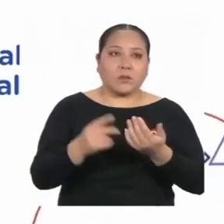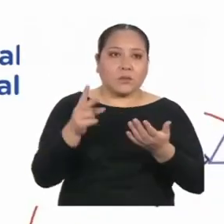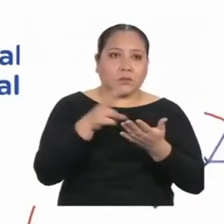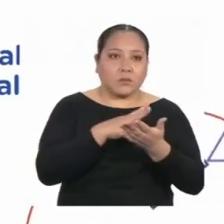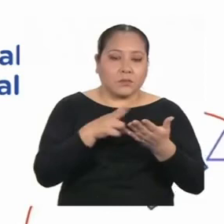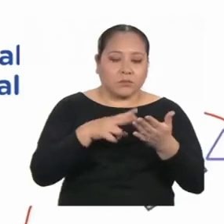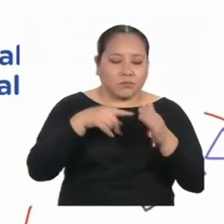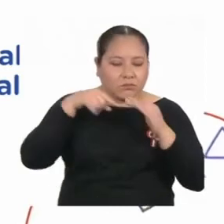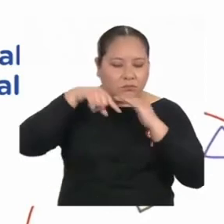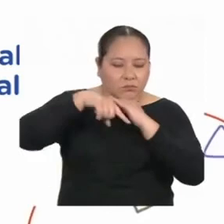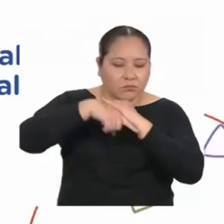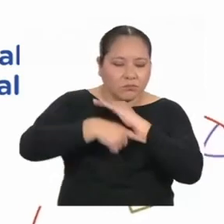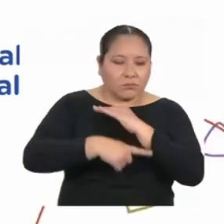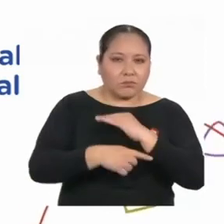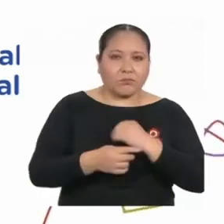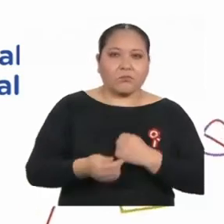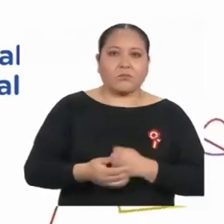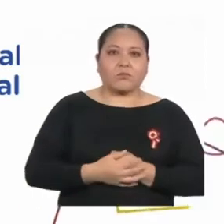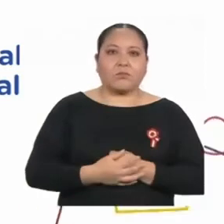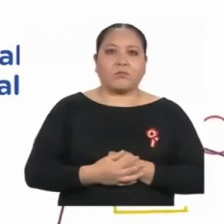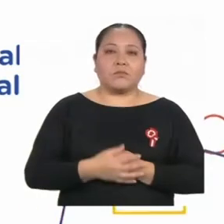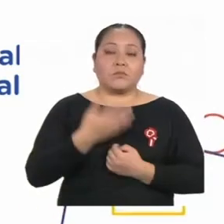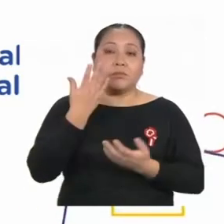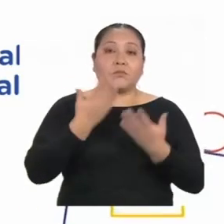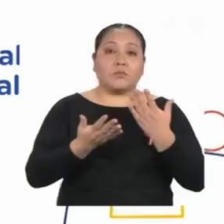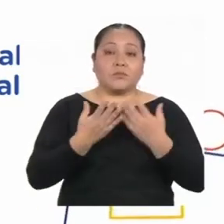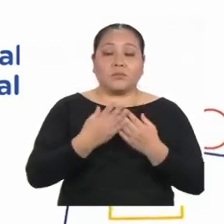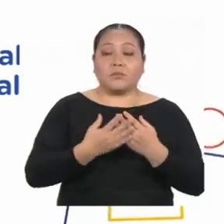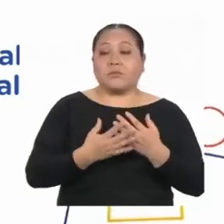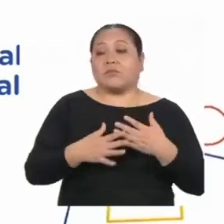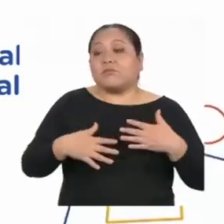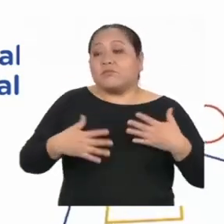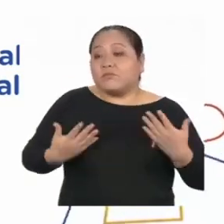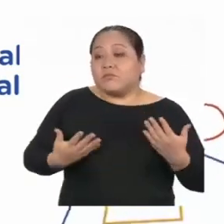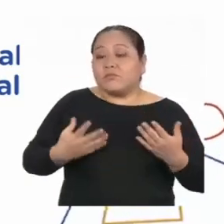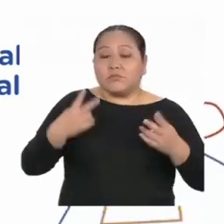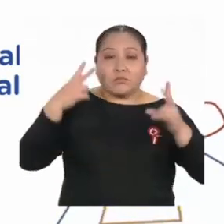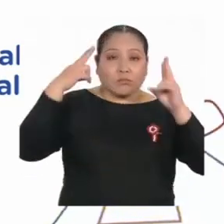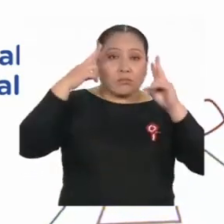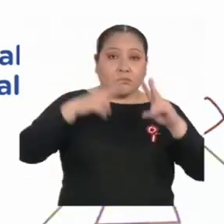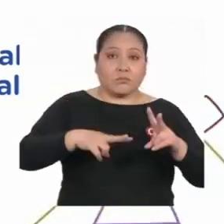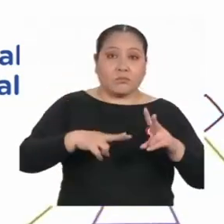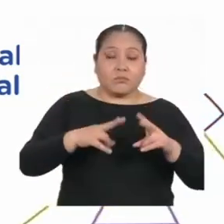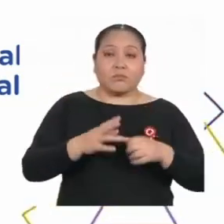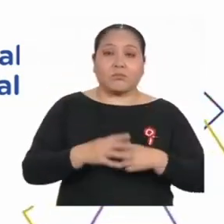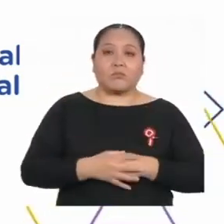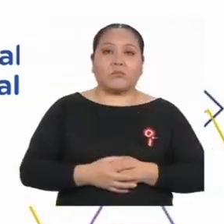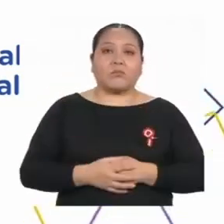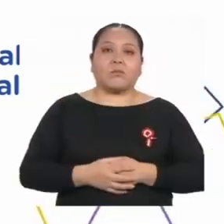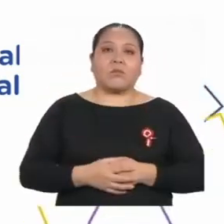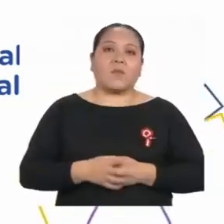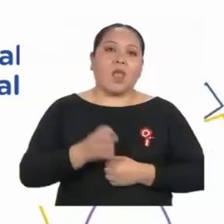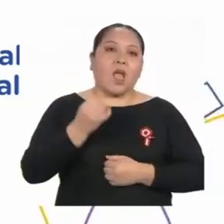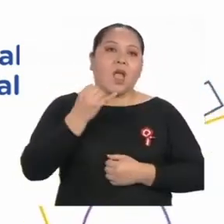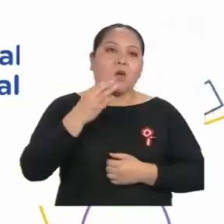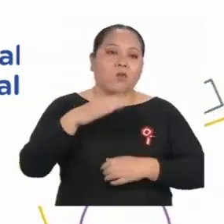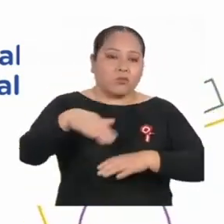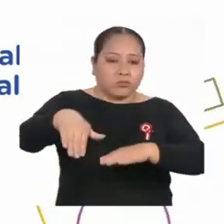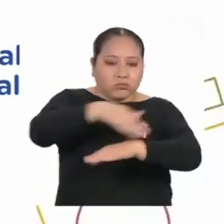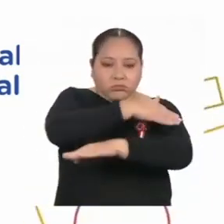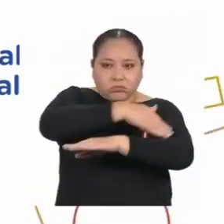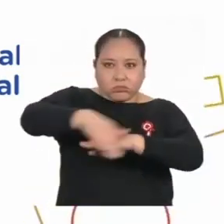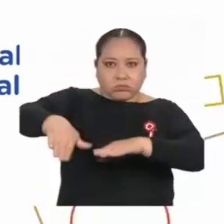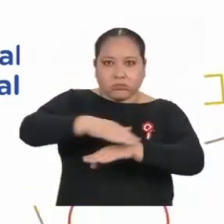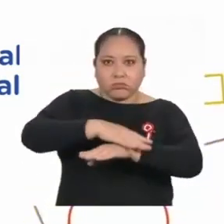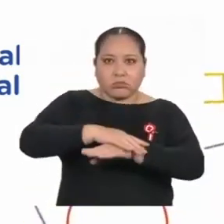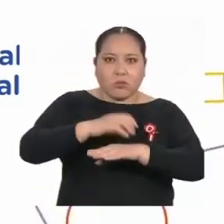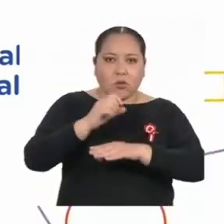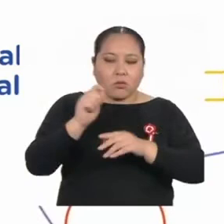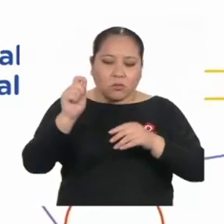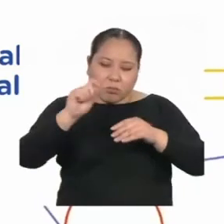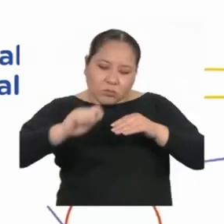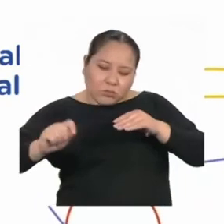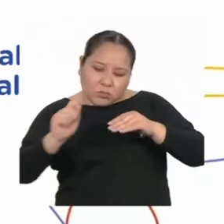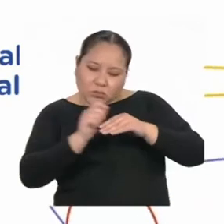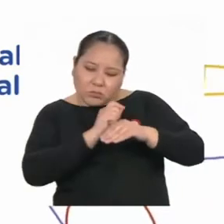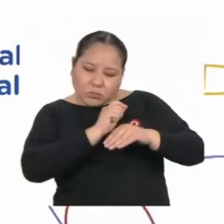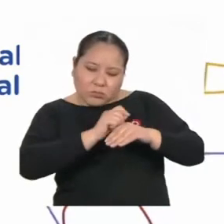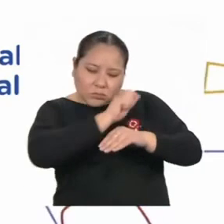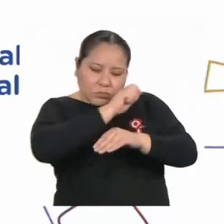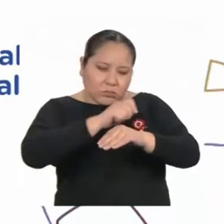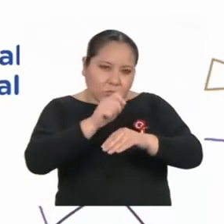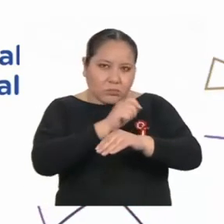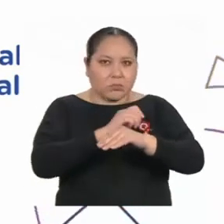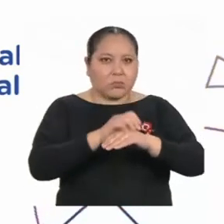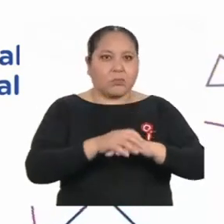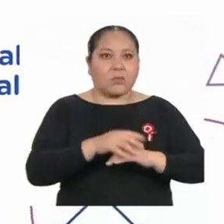más profunda. Tal vez podemos tomar notas. Hay quienes subrayan, hacen marcas en el texto.